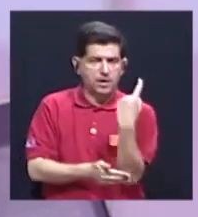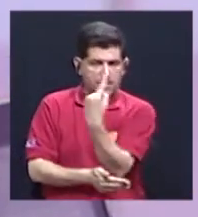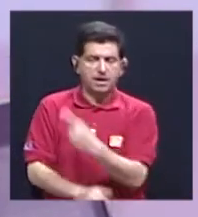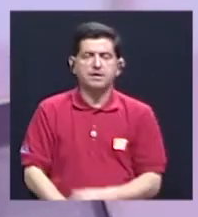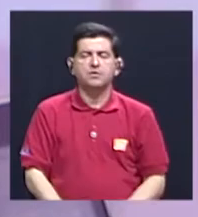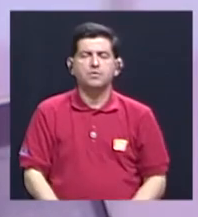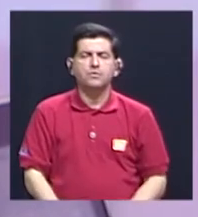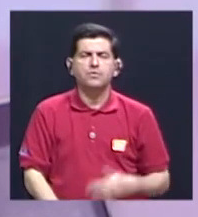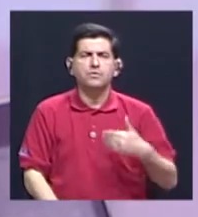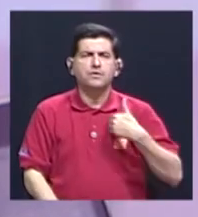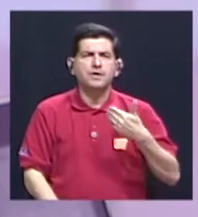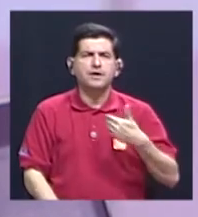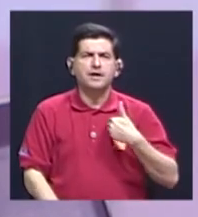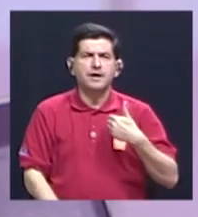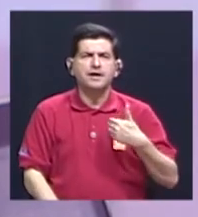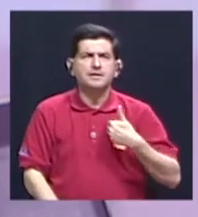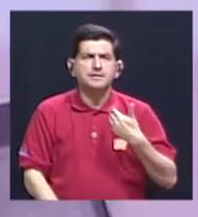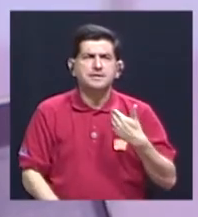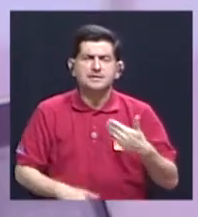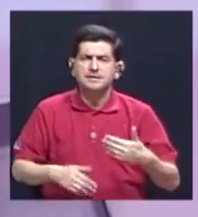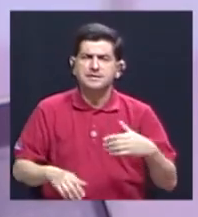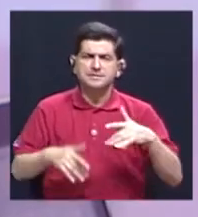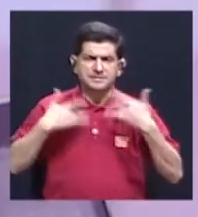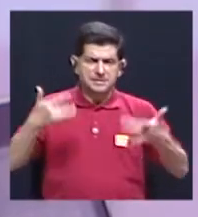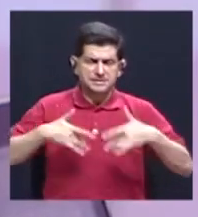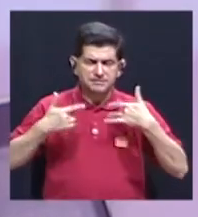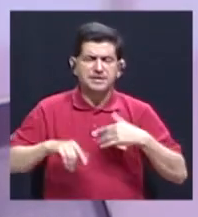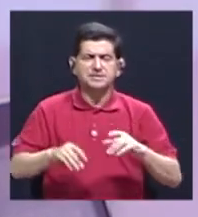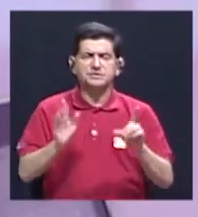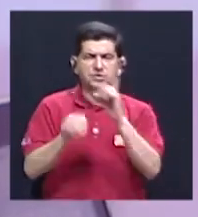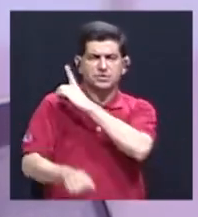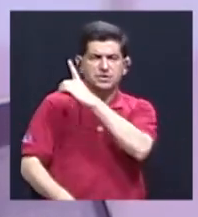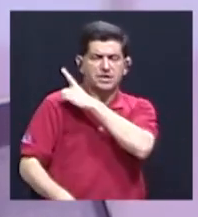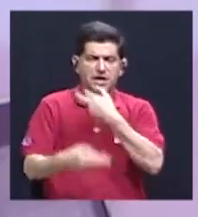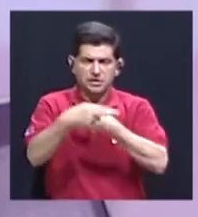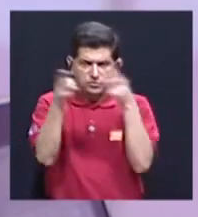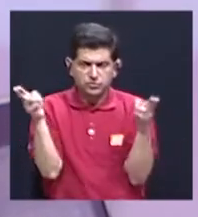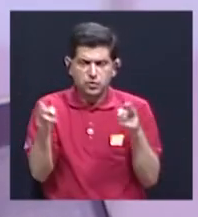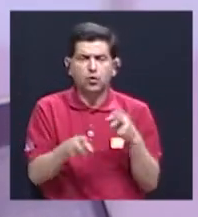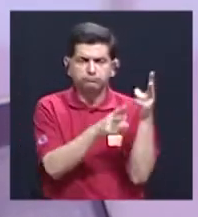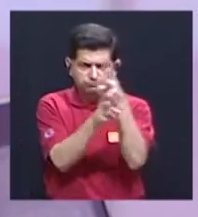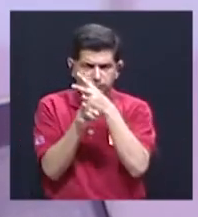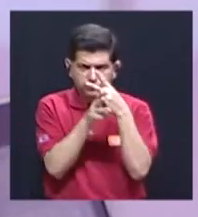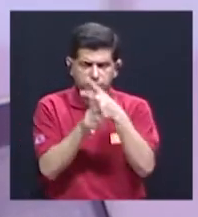sensibilización en temas de género de las direcciones regionales, de las supervisiones,